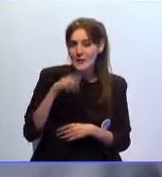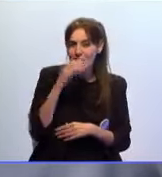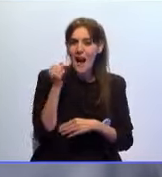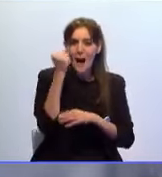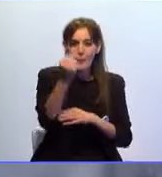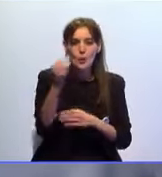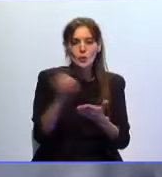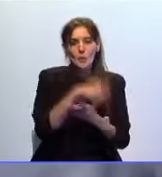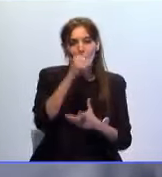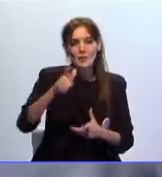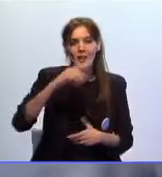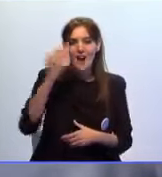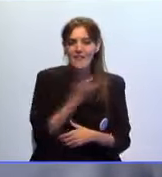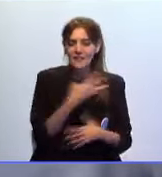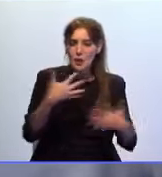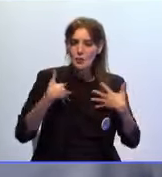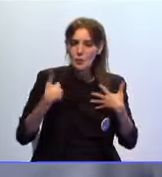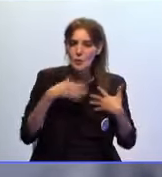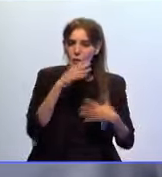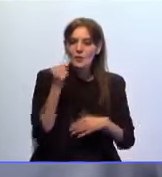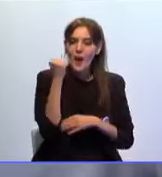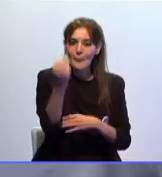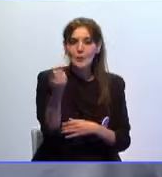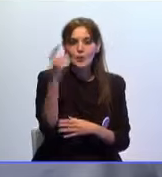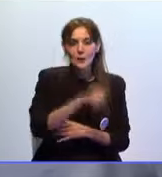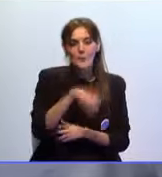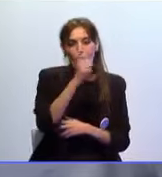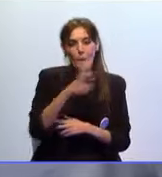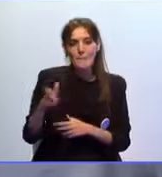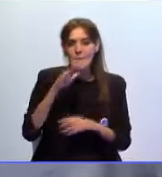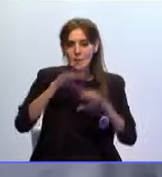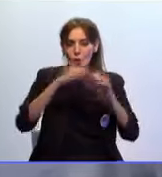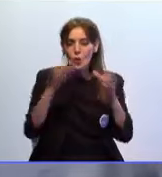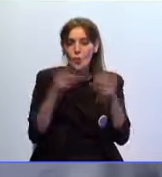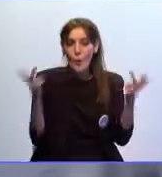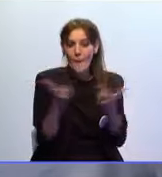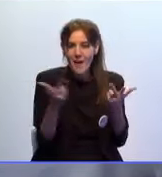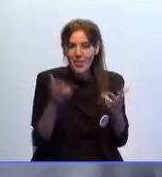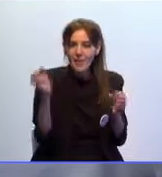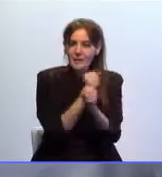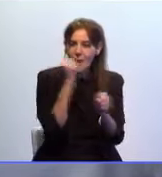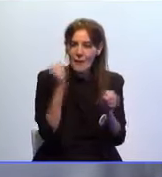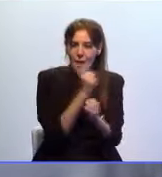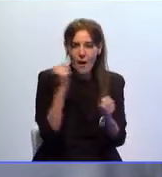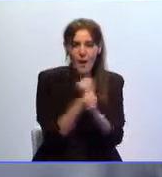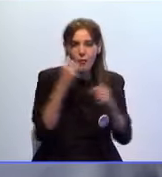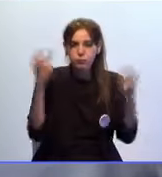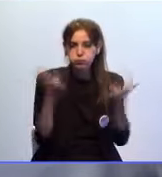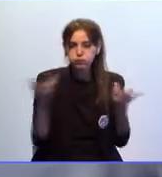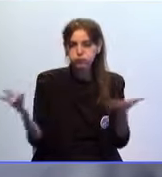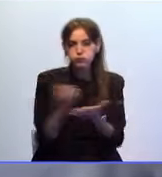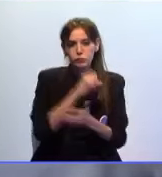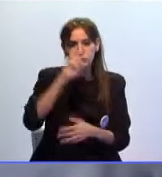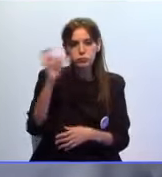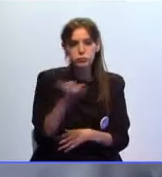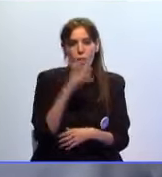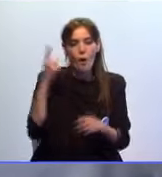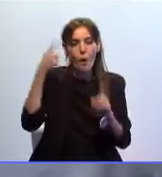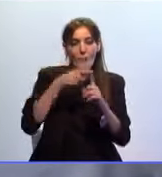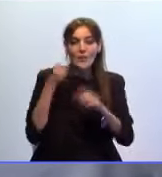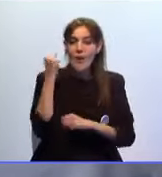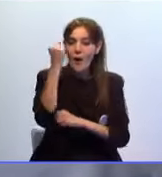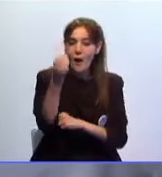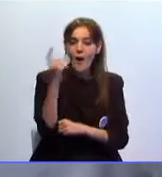a los afectados, nuestro apoyo a los distintos cuerpos de emergencia que están trabajando en el lugar y mostrar nuestra